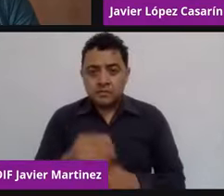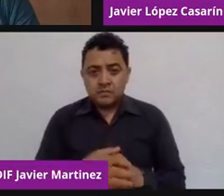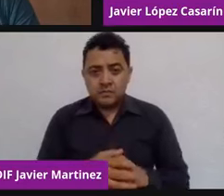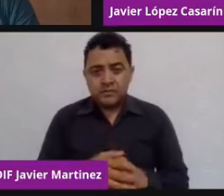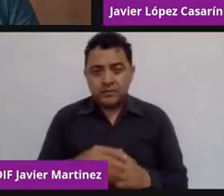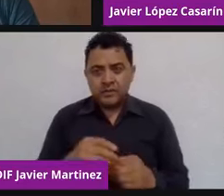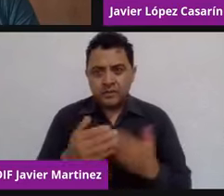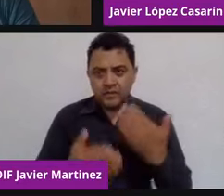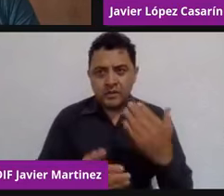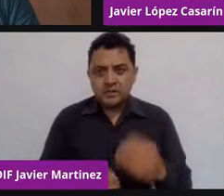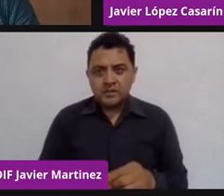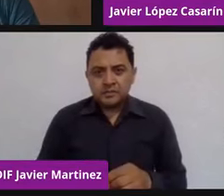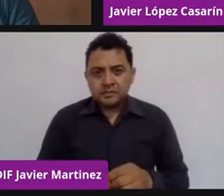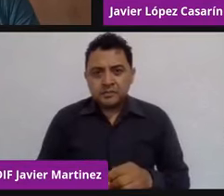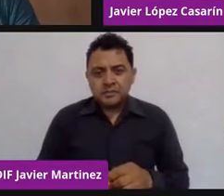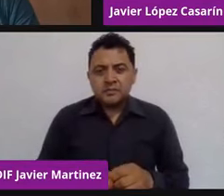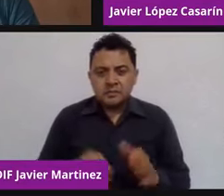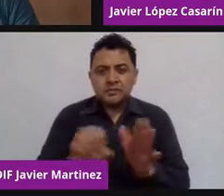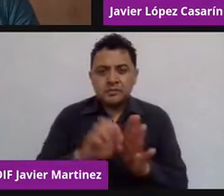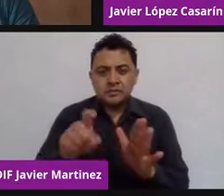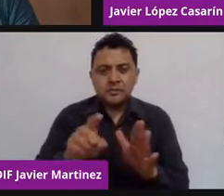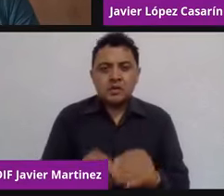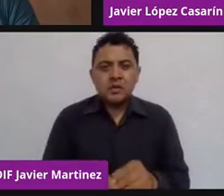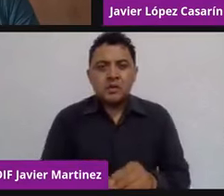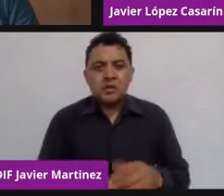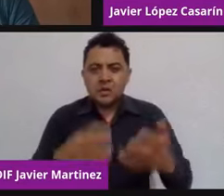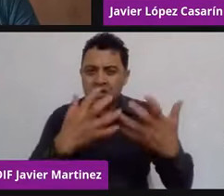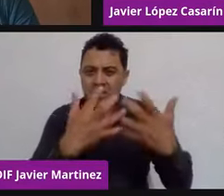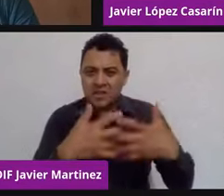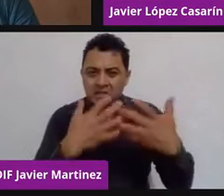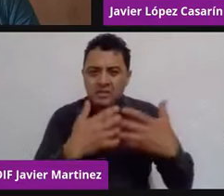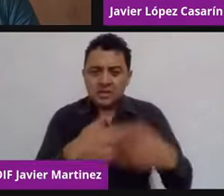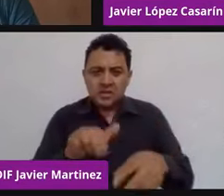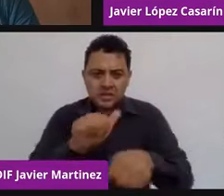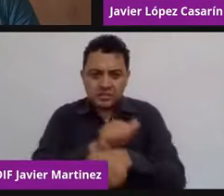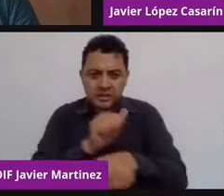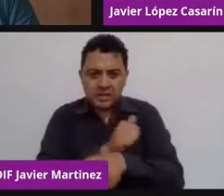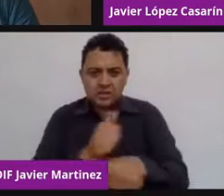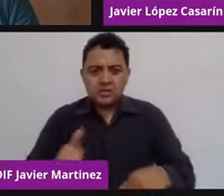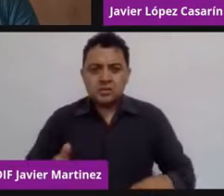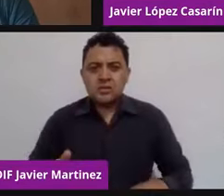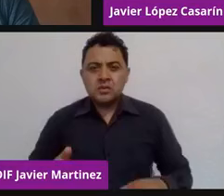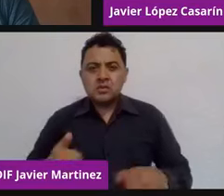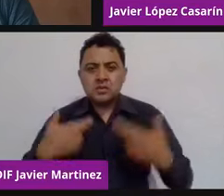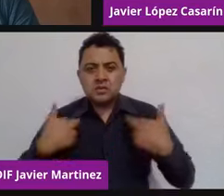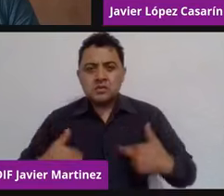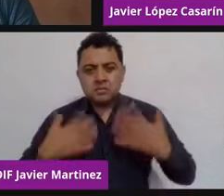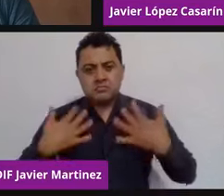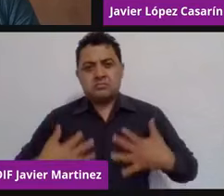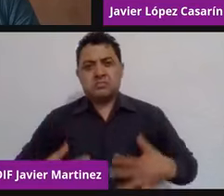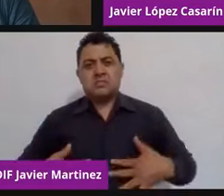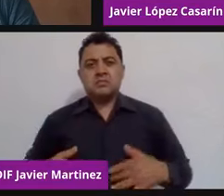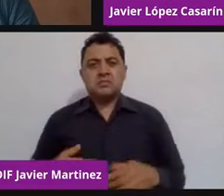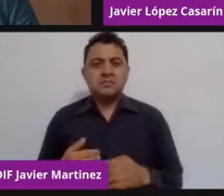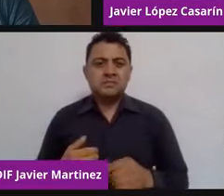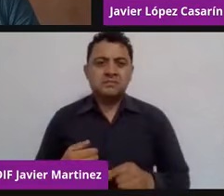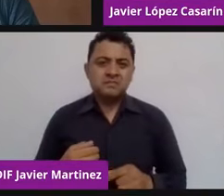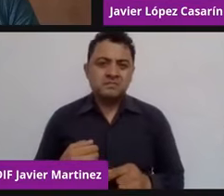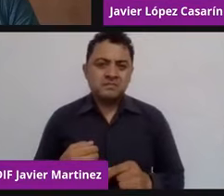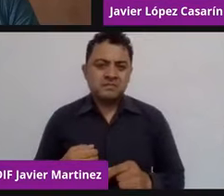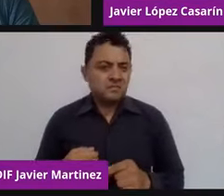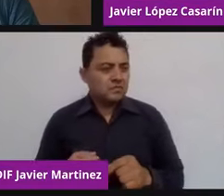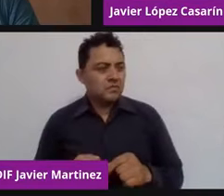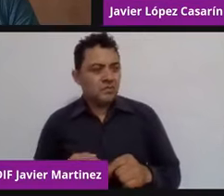de calzado, puede ser textil, de ropa, y donde yo tendré las discusiones sobre si es